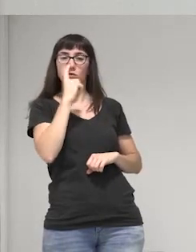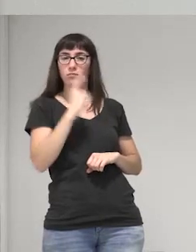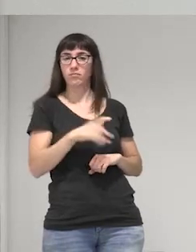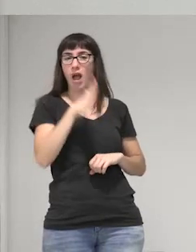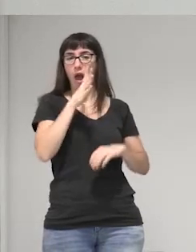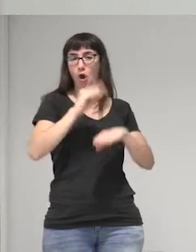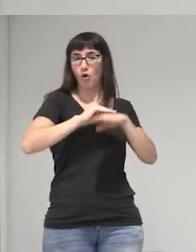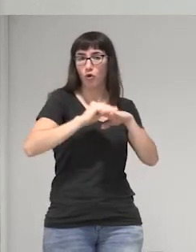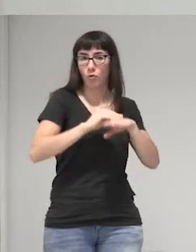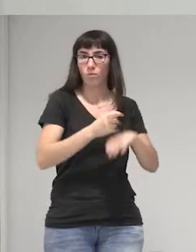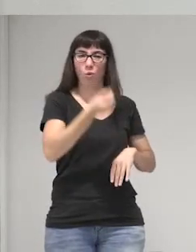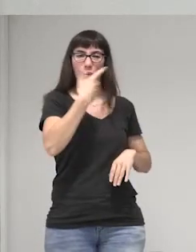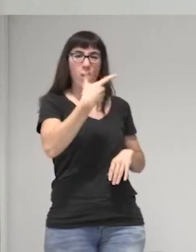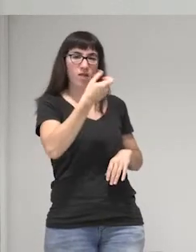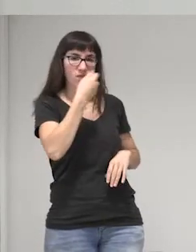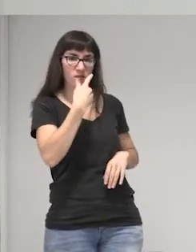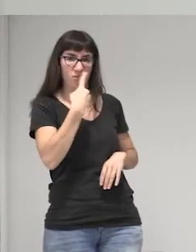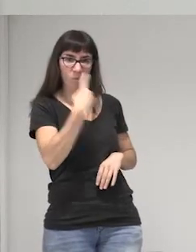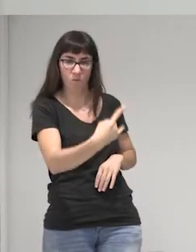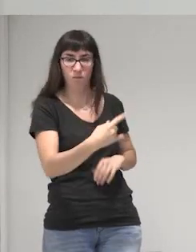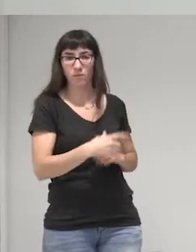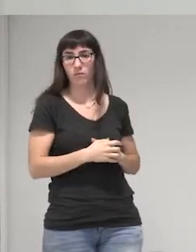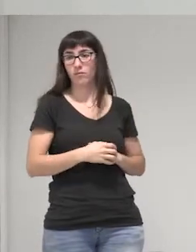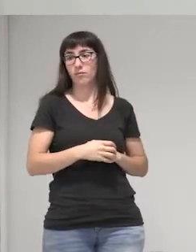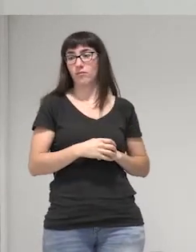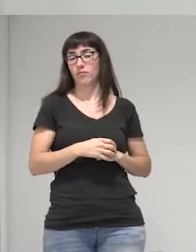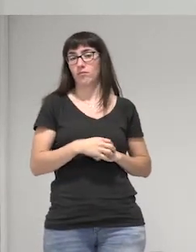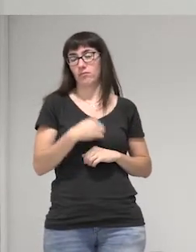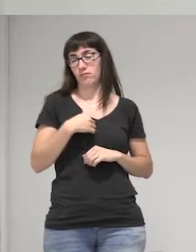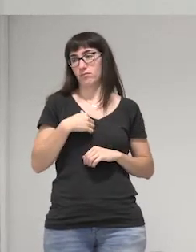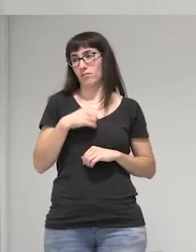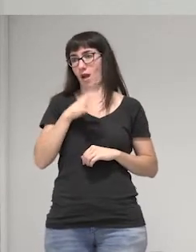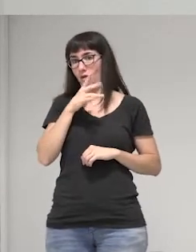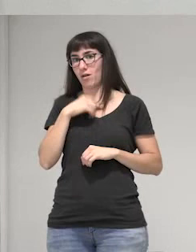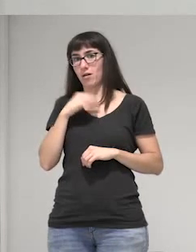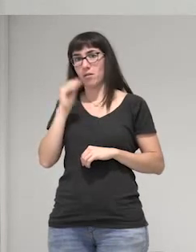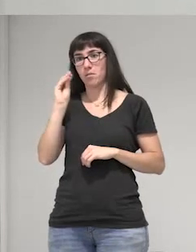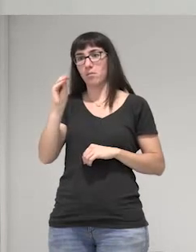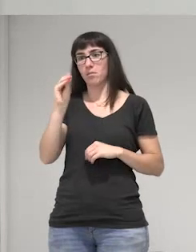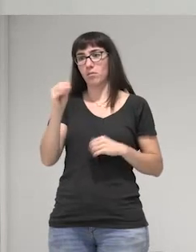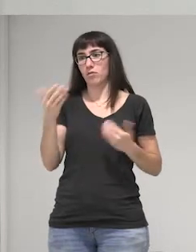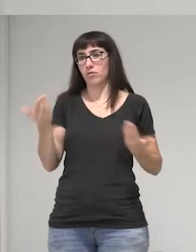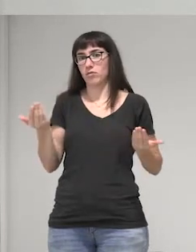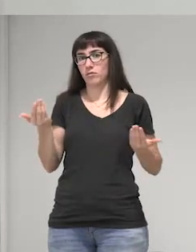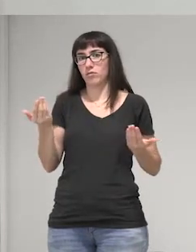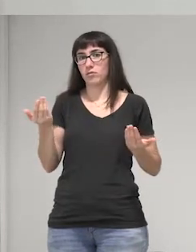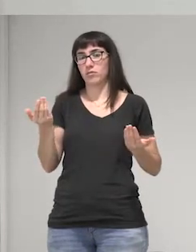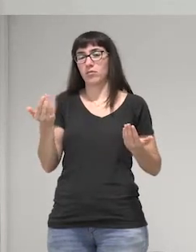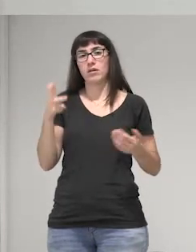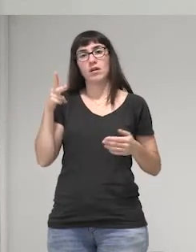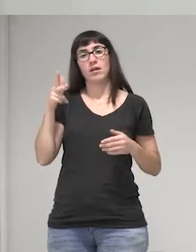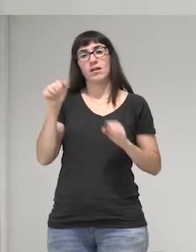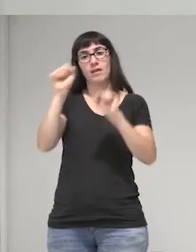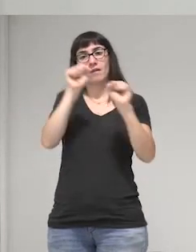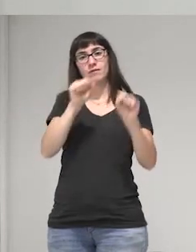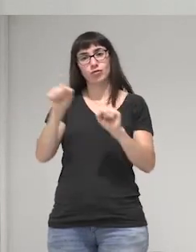drogaditas y bueno ahora yo pregunto y que hay un manual para ser defensoras de derechos humanos